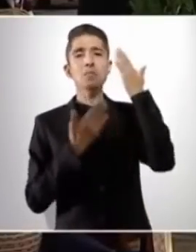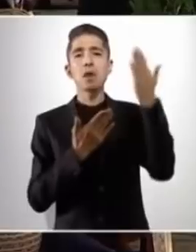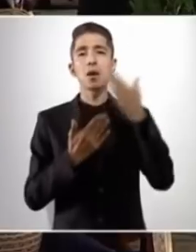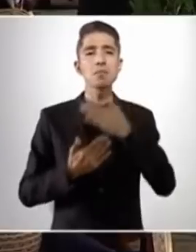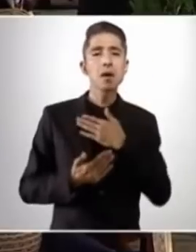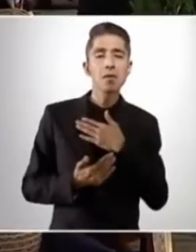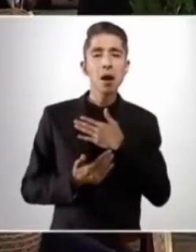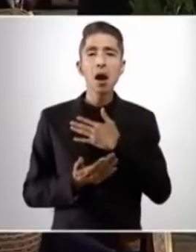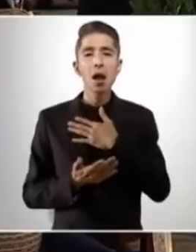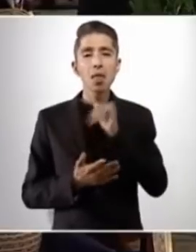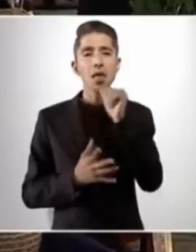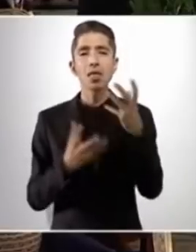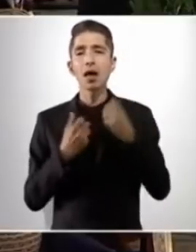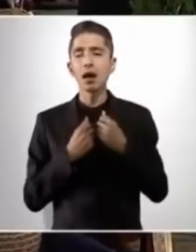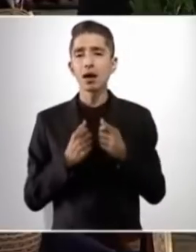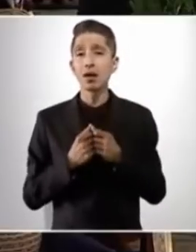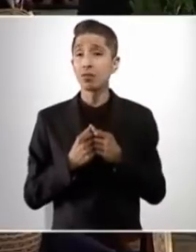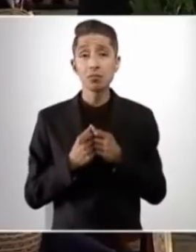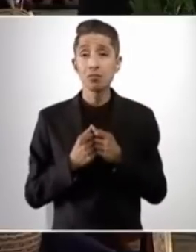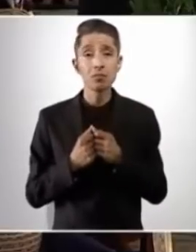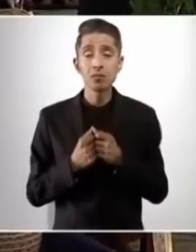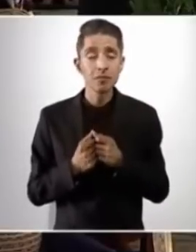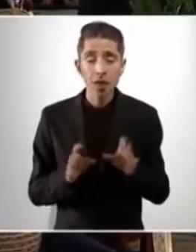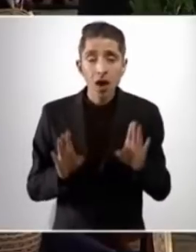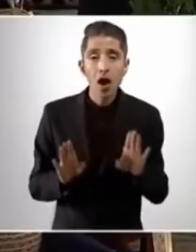con impunidad.